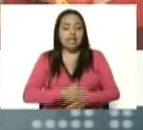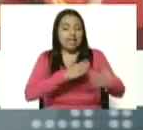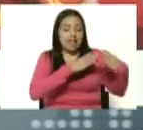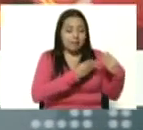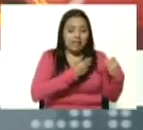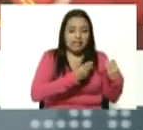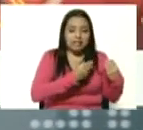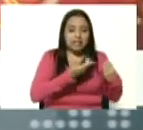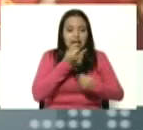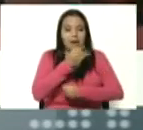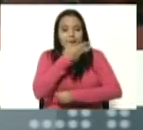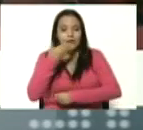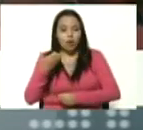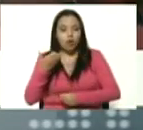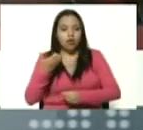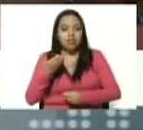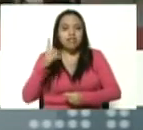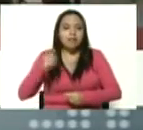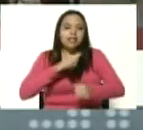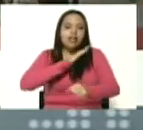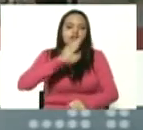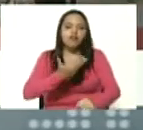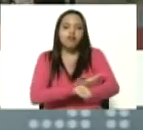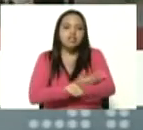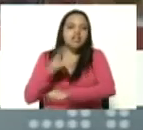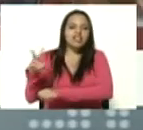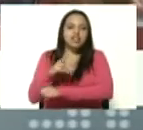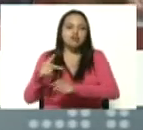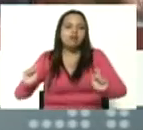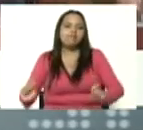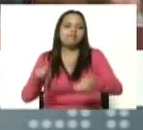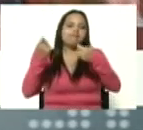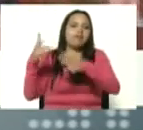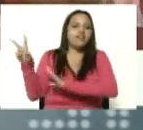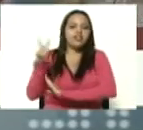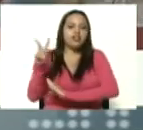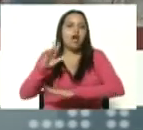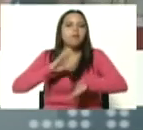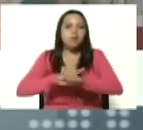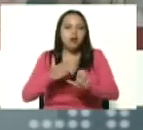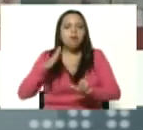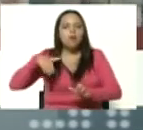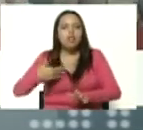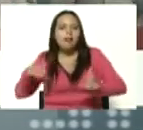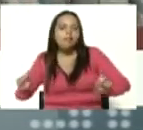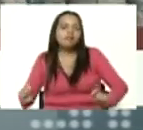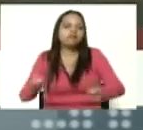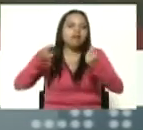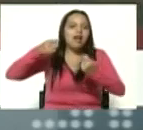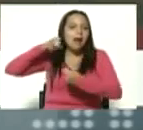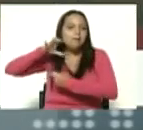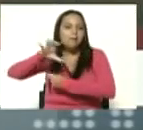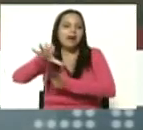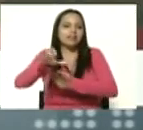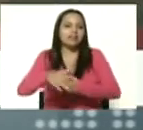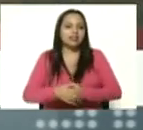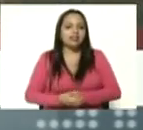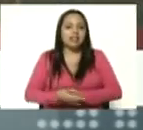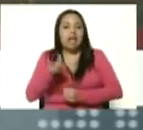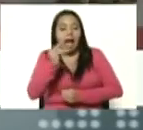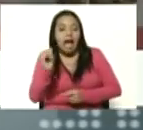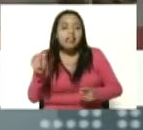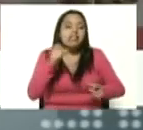defensa de Venezuela y de recuperación de Venezuela porque vamos a recuperar nuestra patria torturada